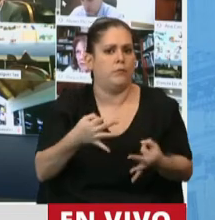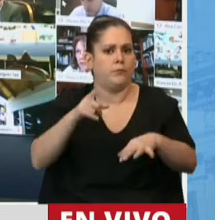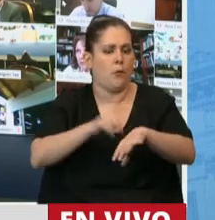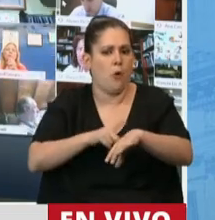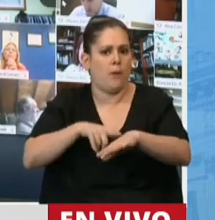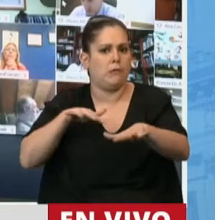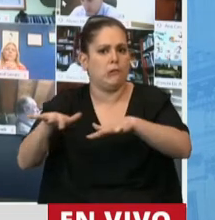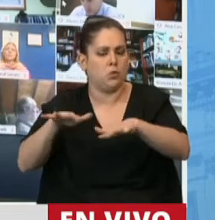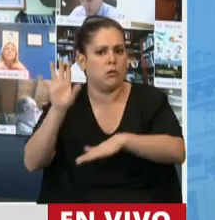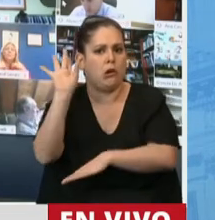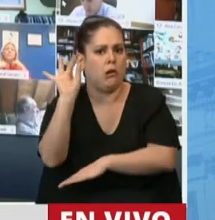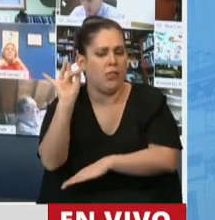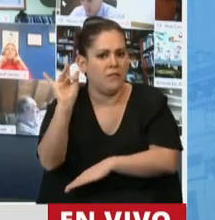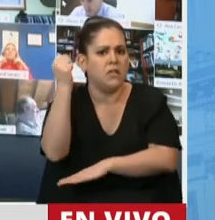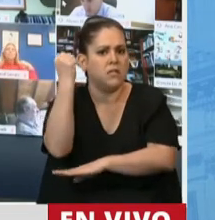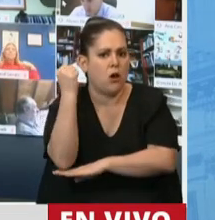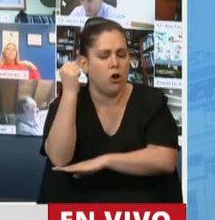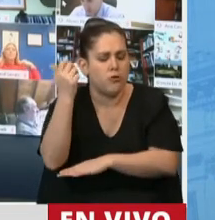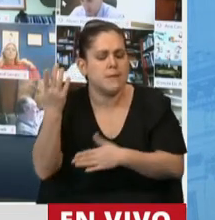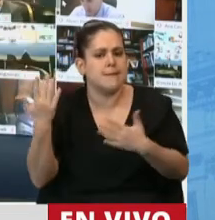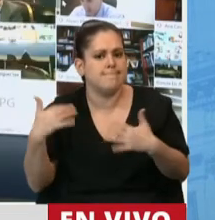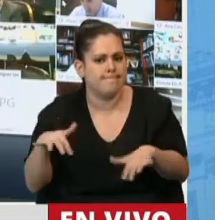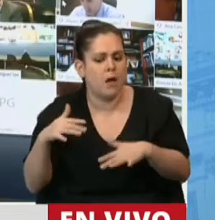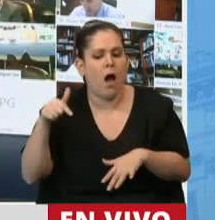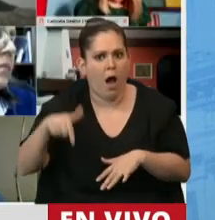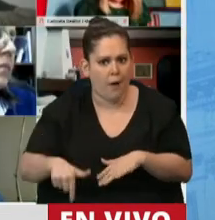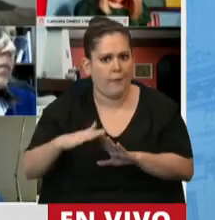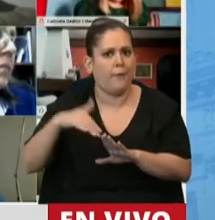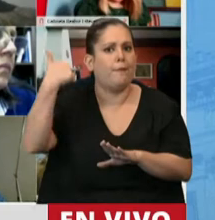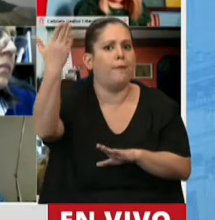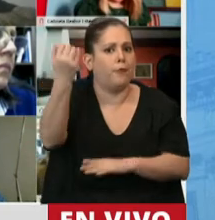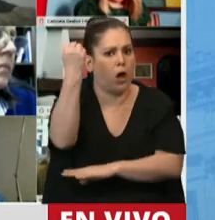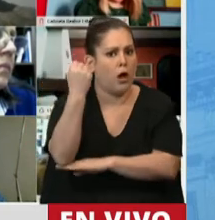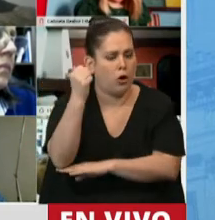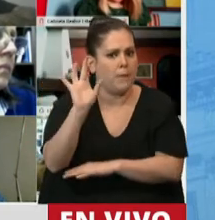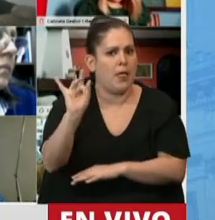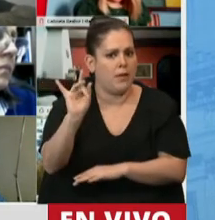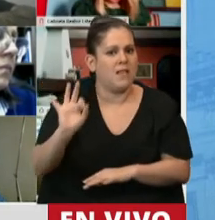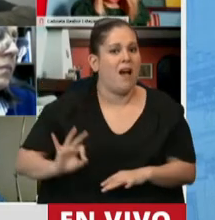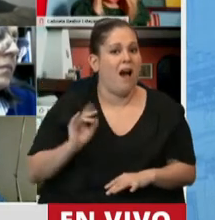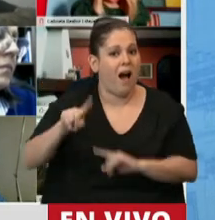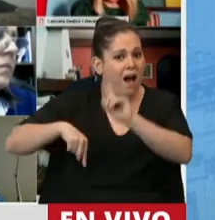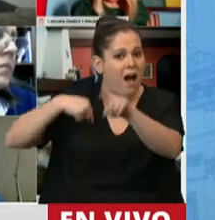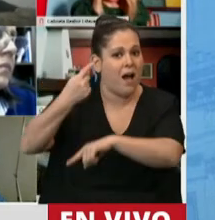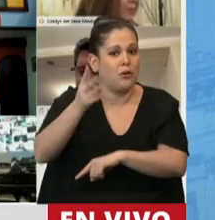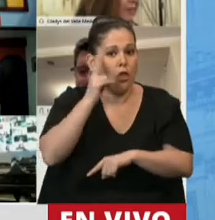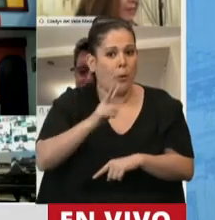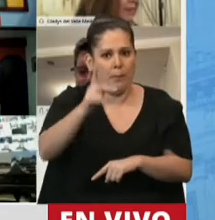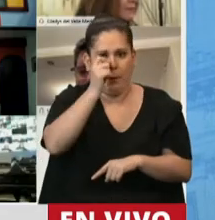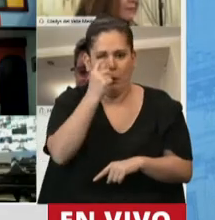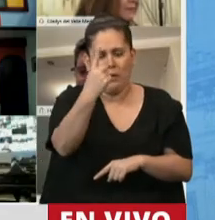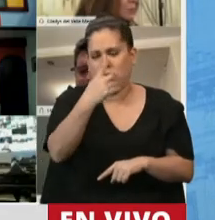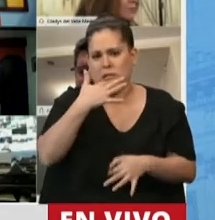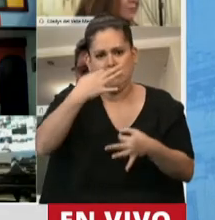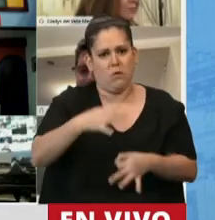de la economía, no solamente el actual, sino lo que viene, y sobre todo el 2021, que vamos a tener un año bastante complicado. En todo el